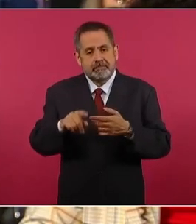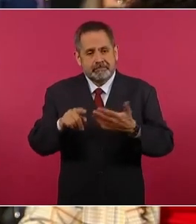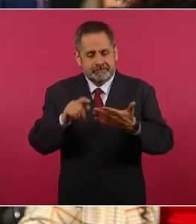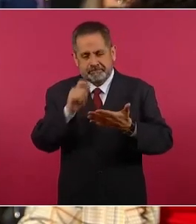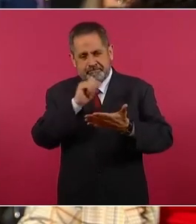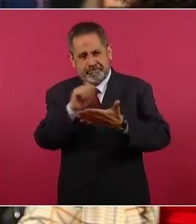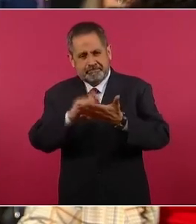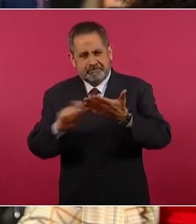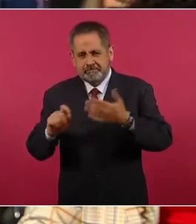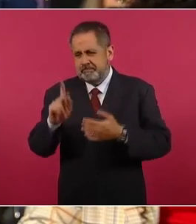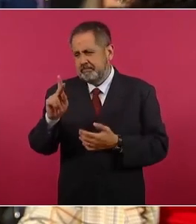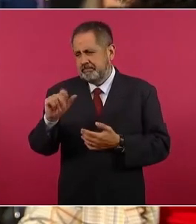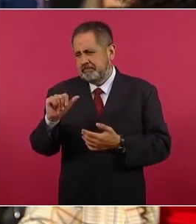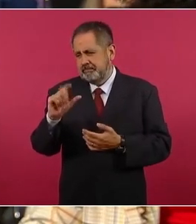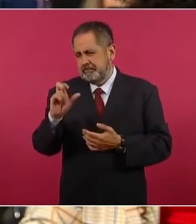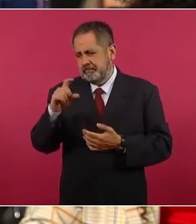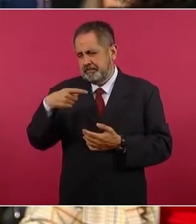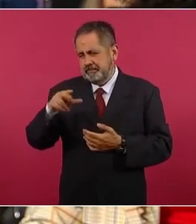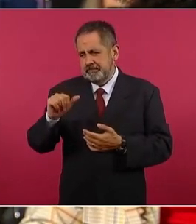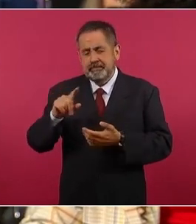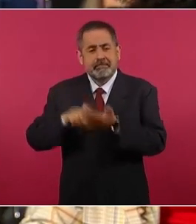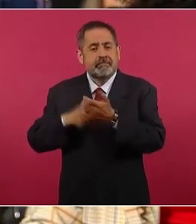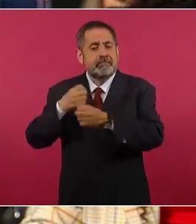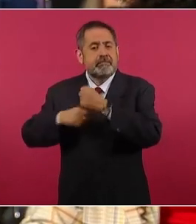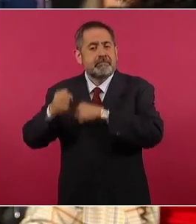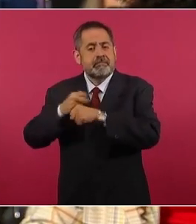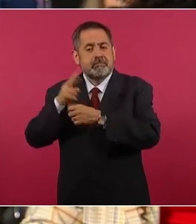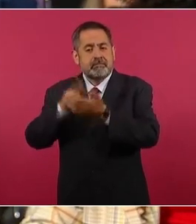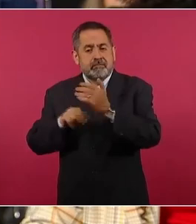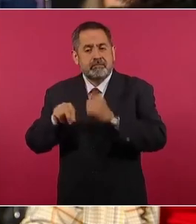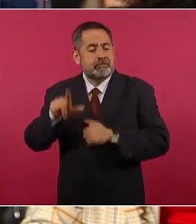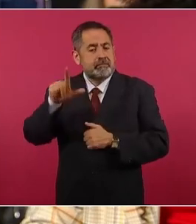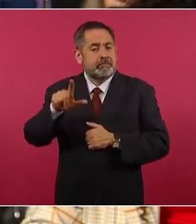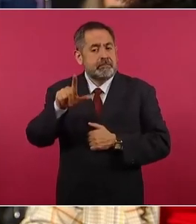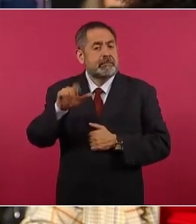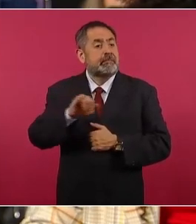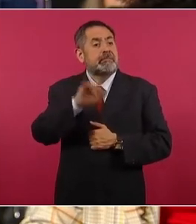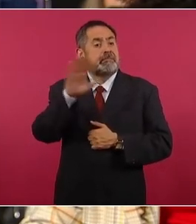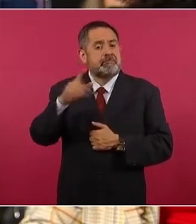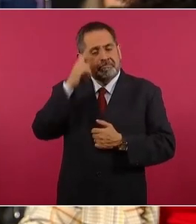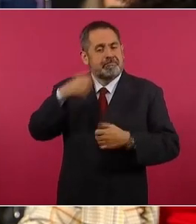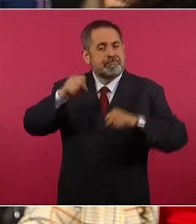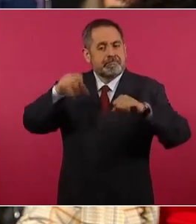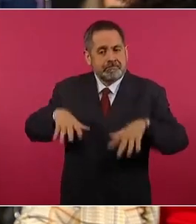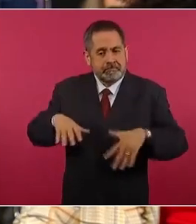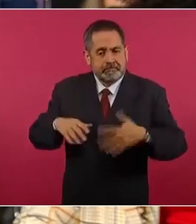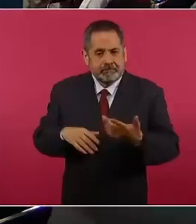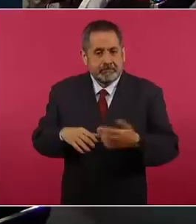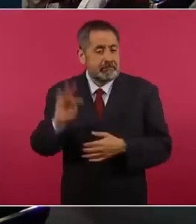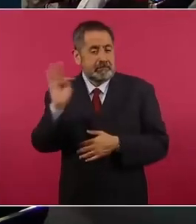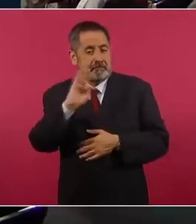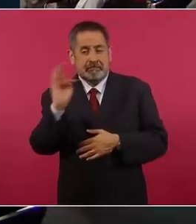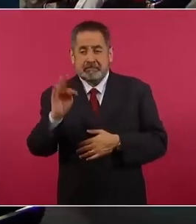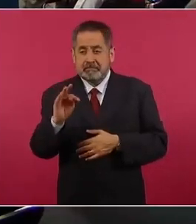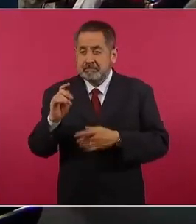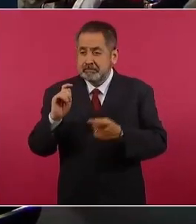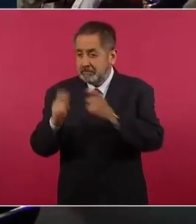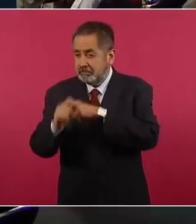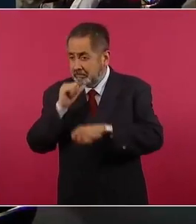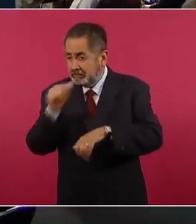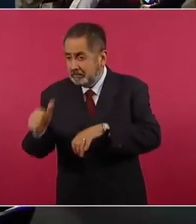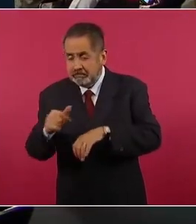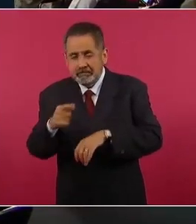palencana en el año dos mil diecisiete y preguntarle qué sería de México sin la cuarta transformación?